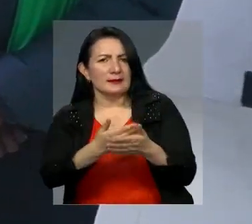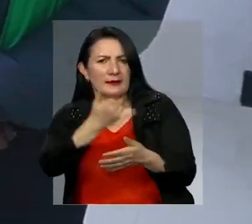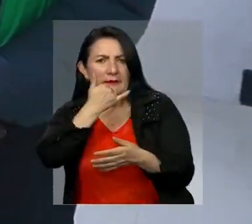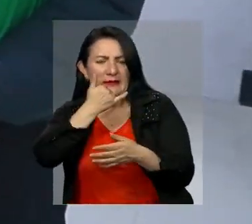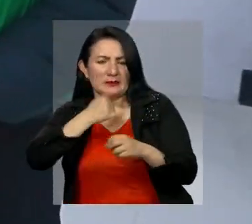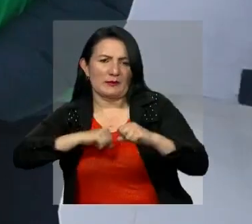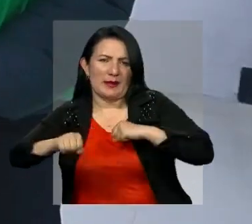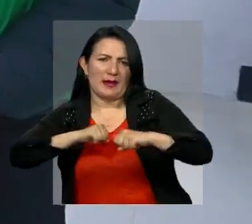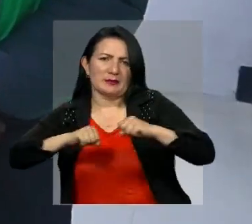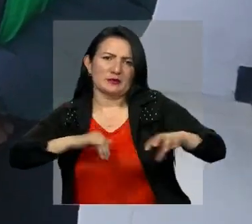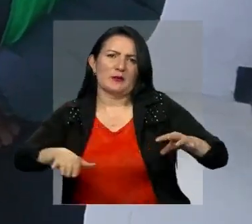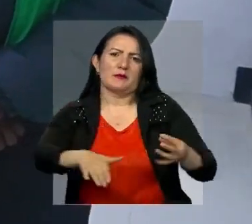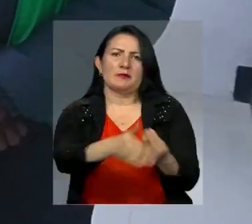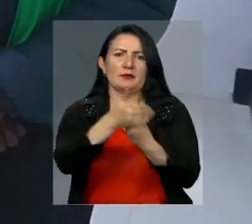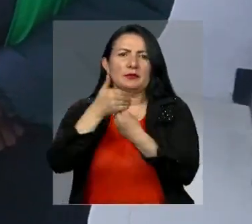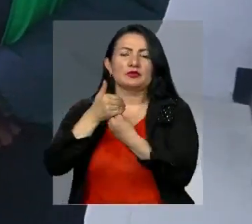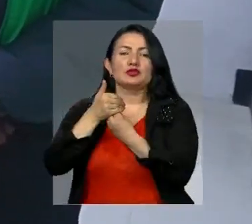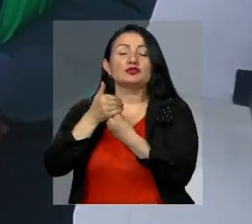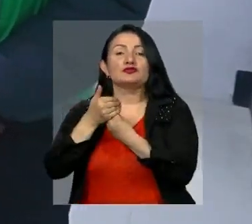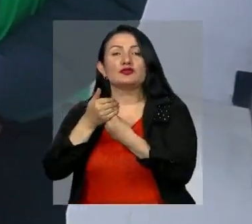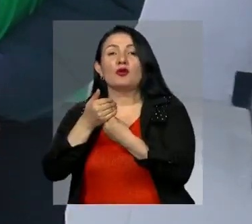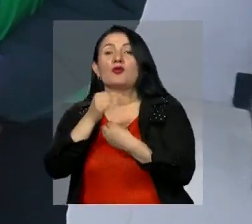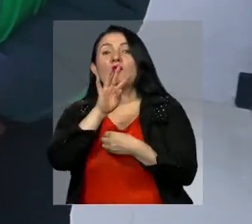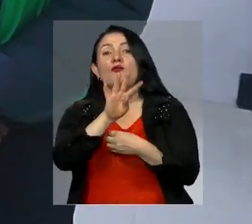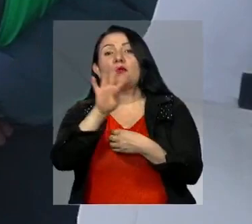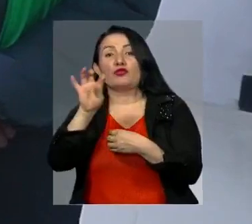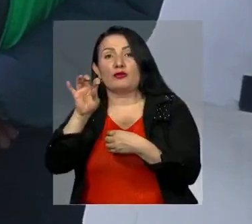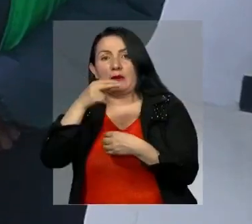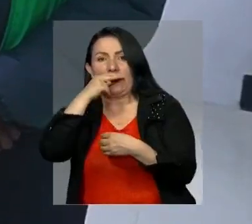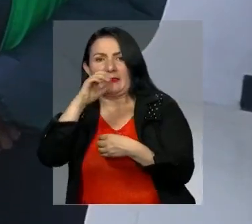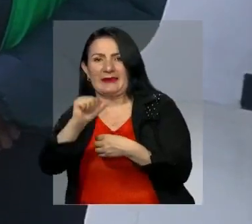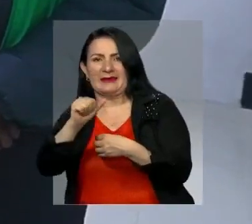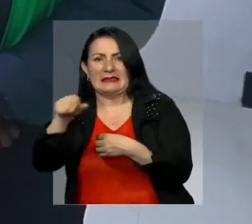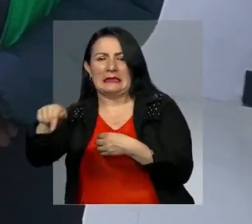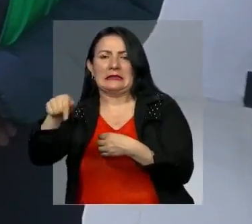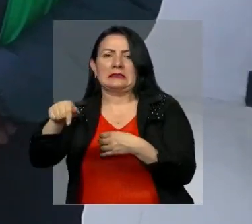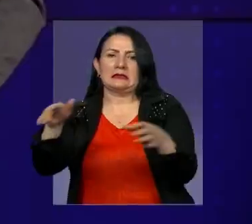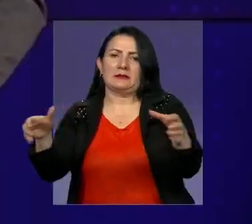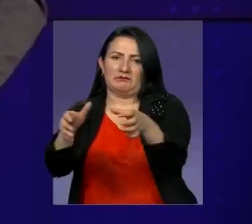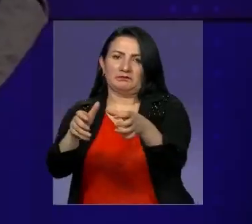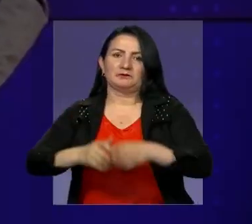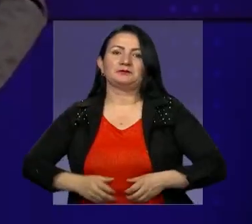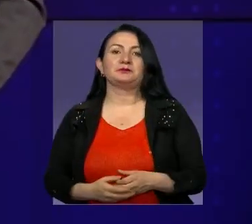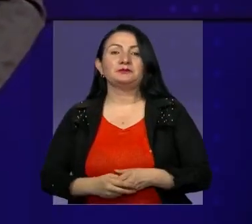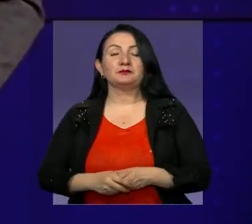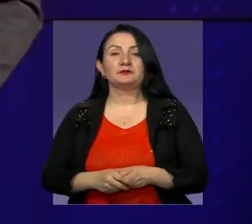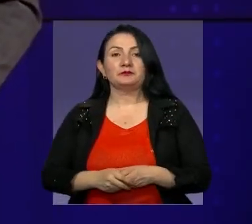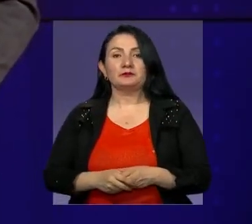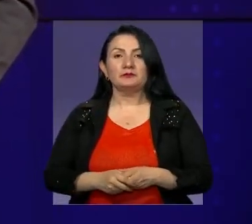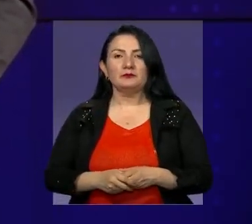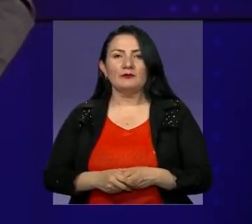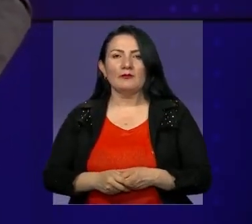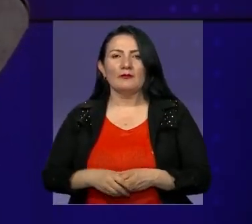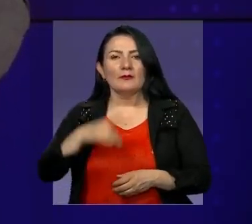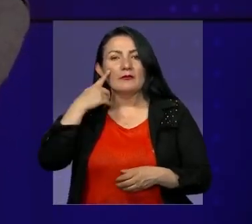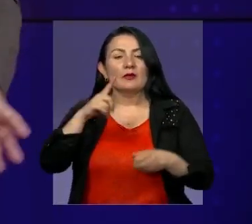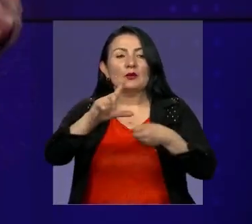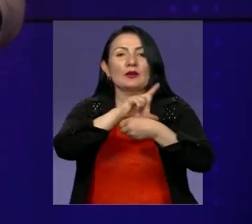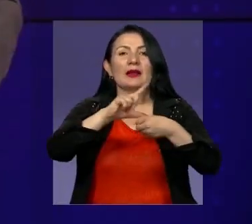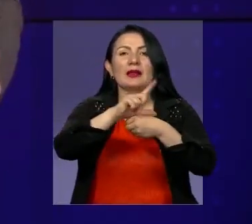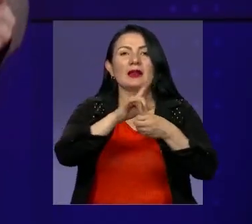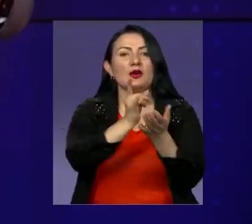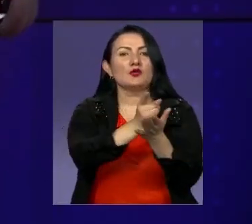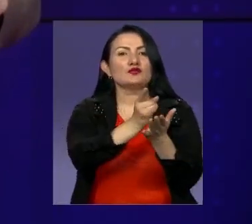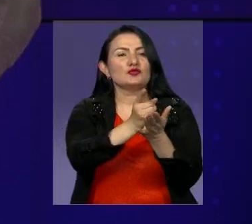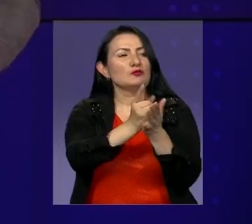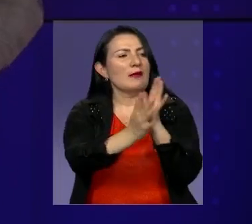las acciones de protección que tendremos sobre las 49 niñas que tenemos en este sitio. Y ahora vamos a hablar de la localidad de Usme, porque